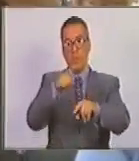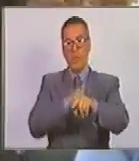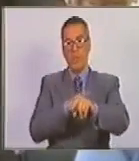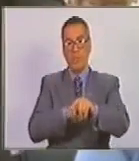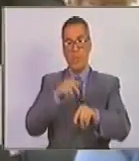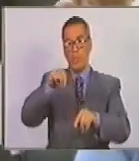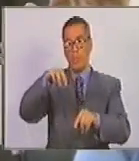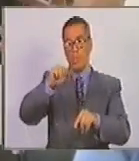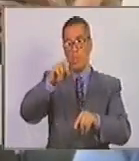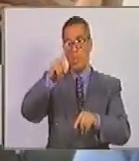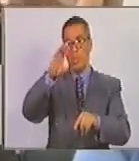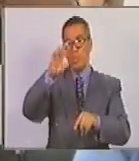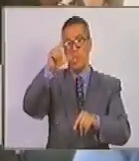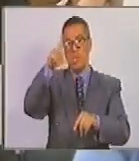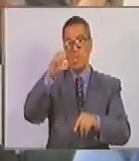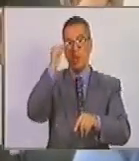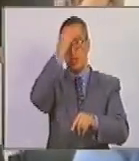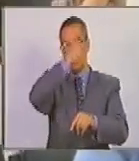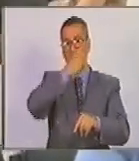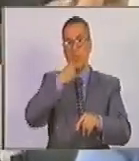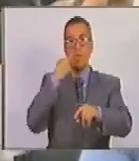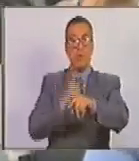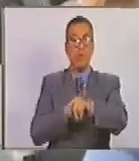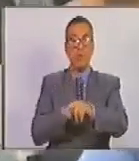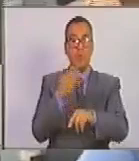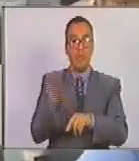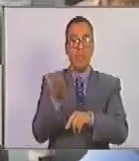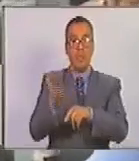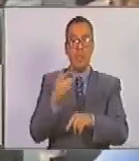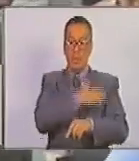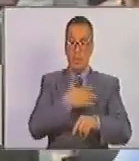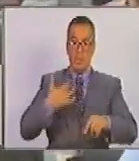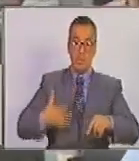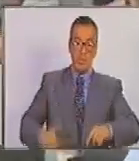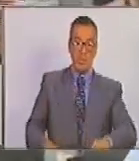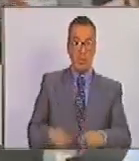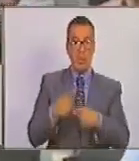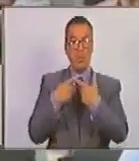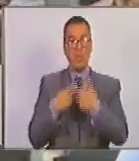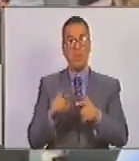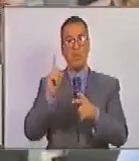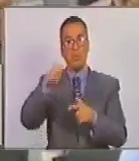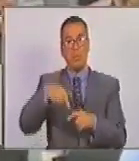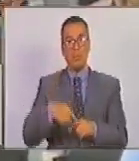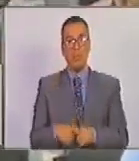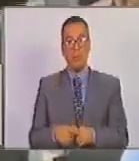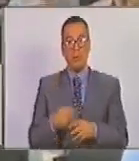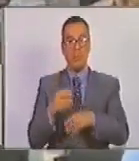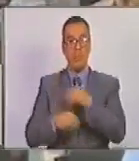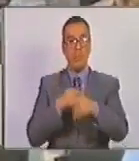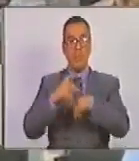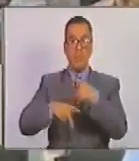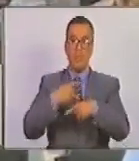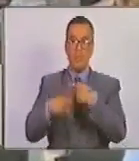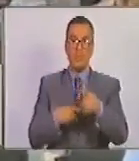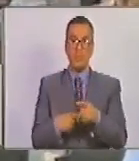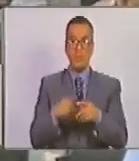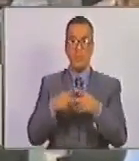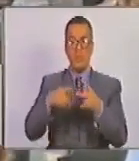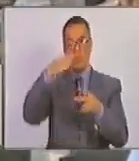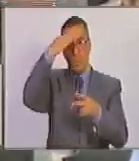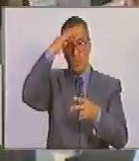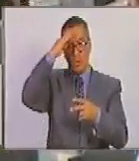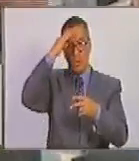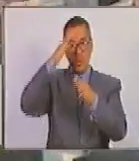de Mandela en África, donde también transcurría un momento importante en China, pero a su vez estaba el proceso en Cuba.